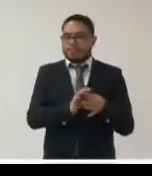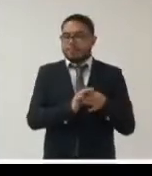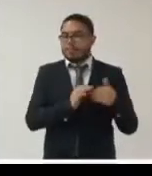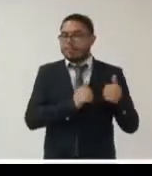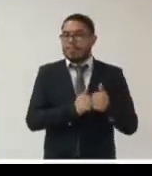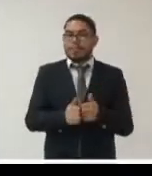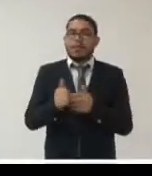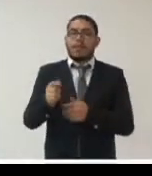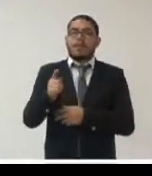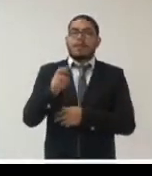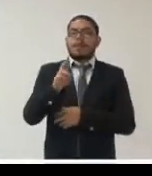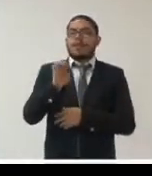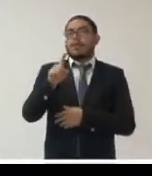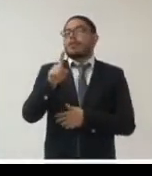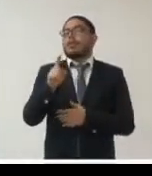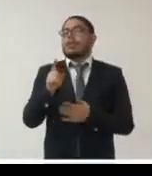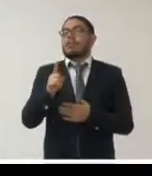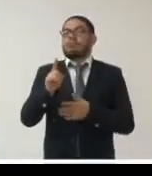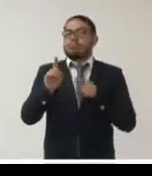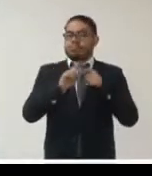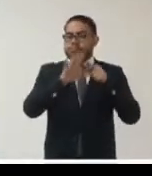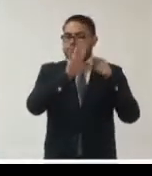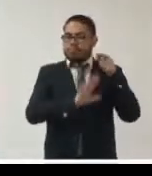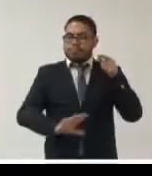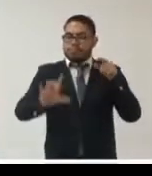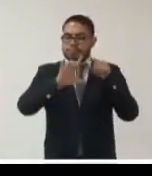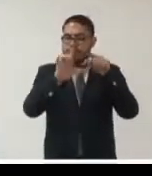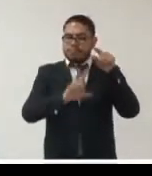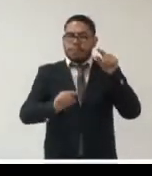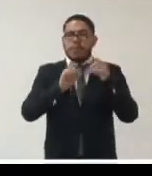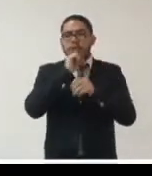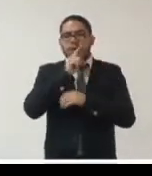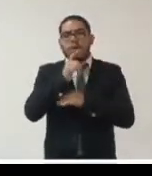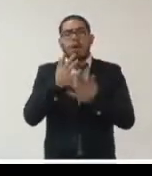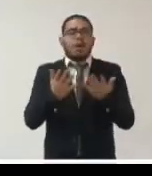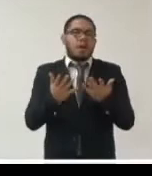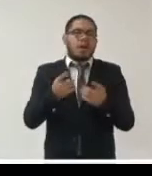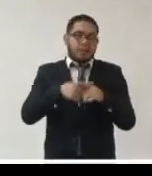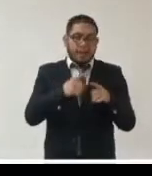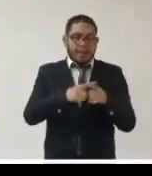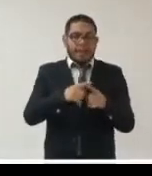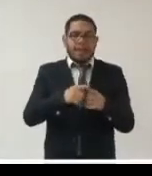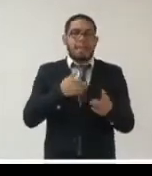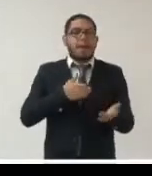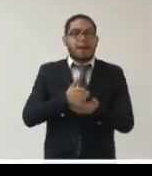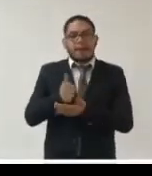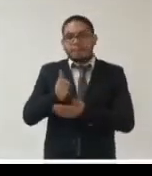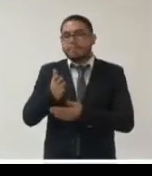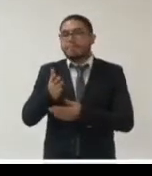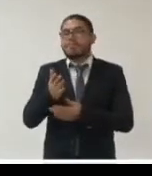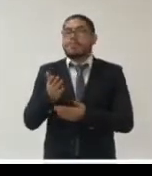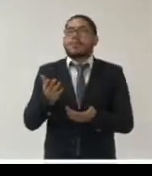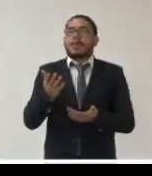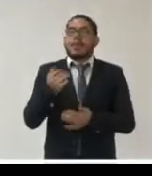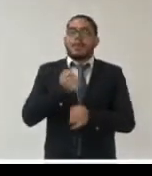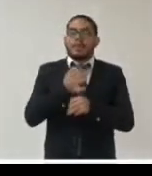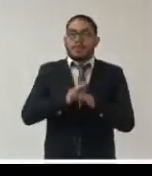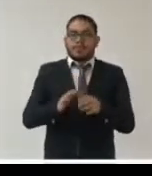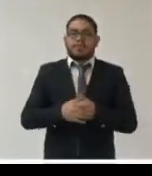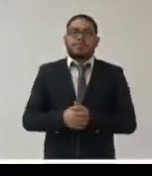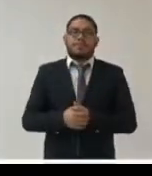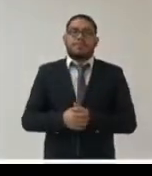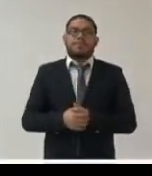iberoamericana de protección de datos personales y la red de transparencia y acceso a la información estamos